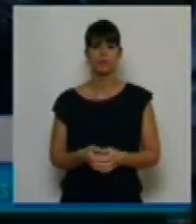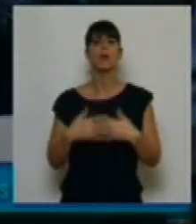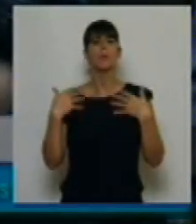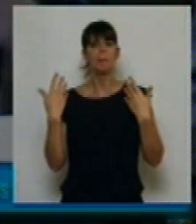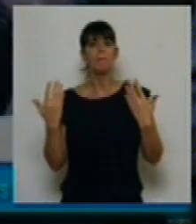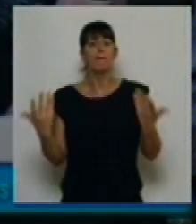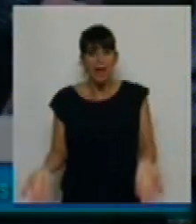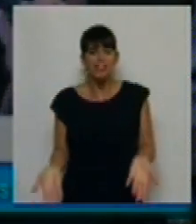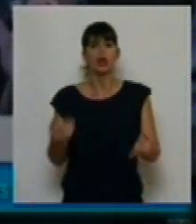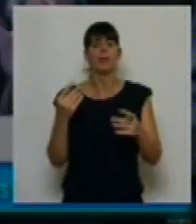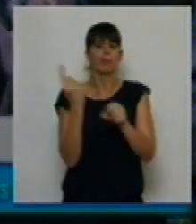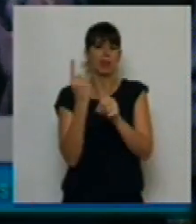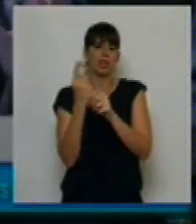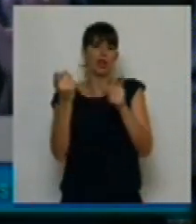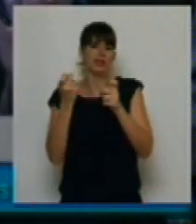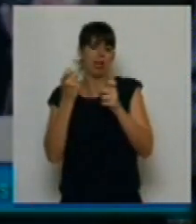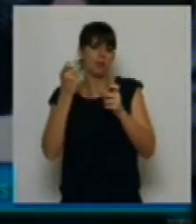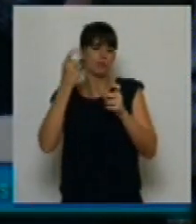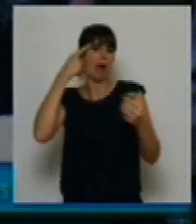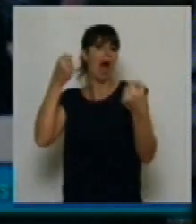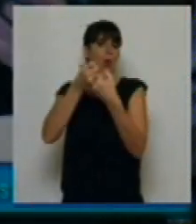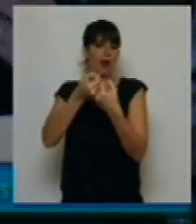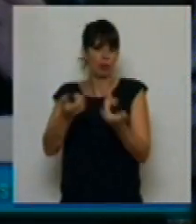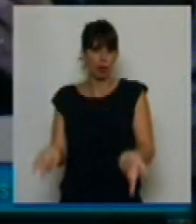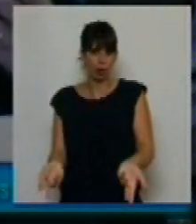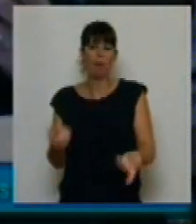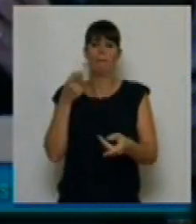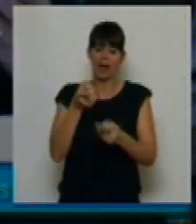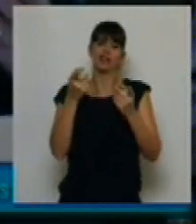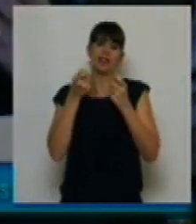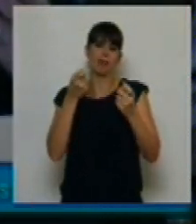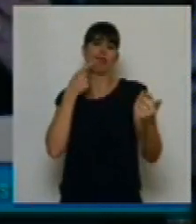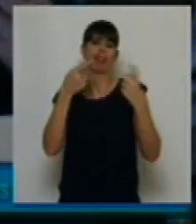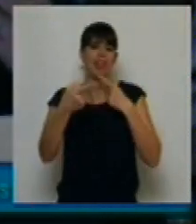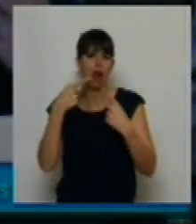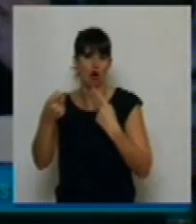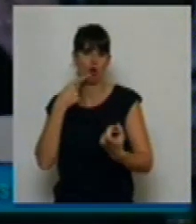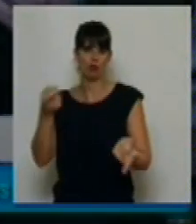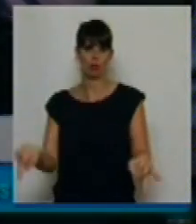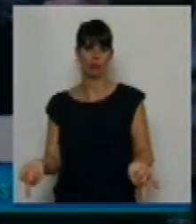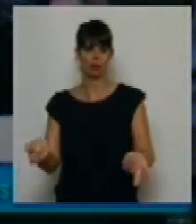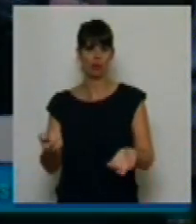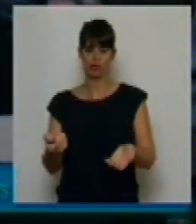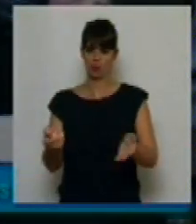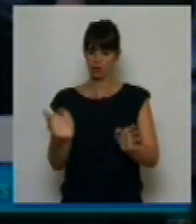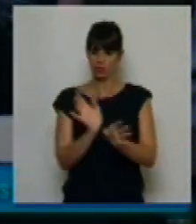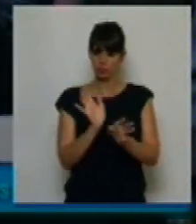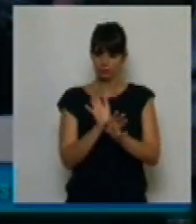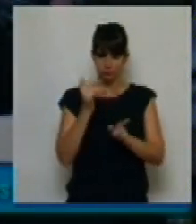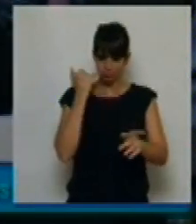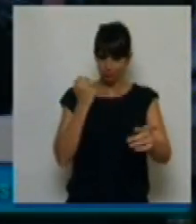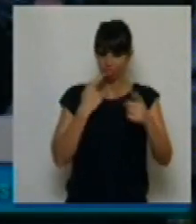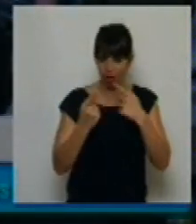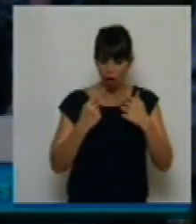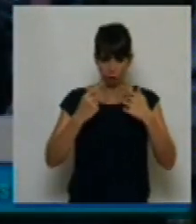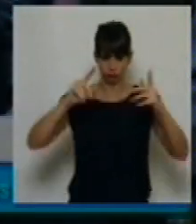hace falta acuerdos, para eso hace falta diálogo. Lo rompieron en menos